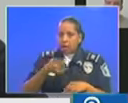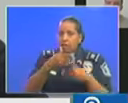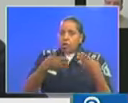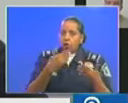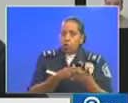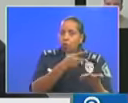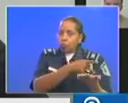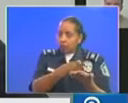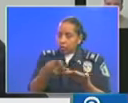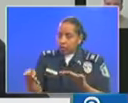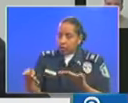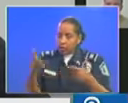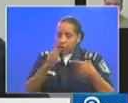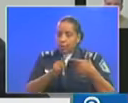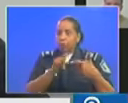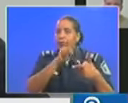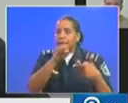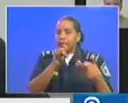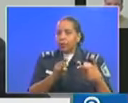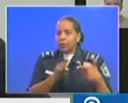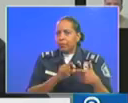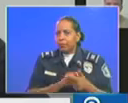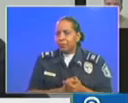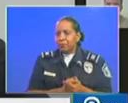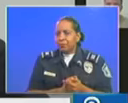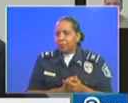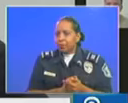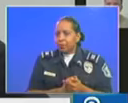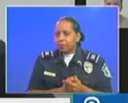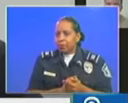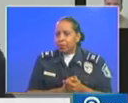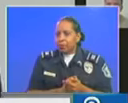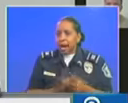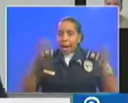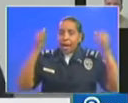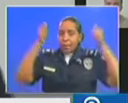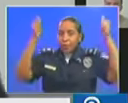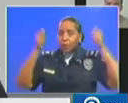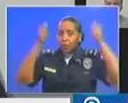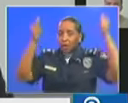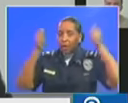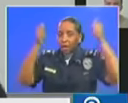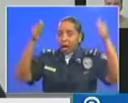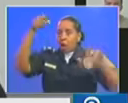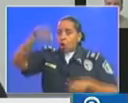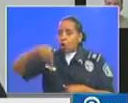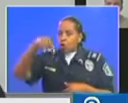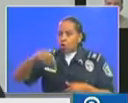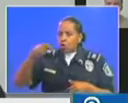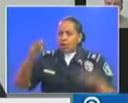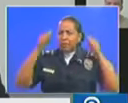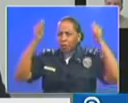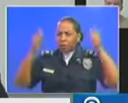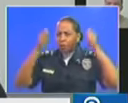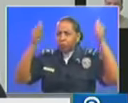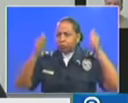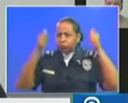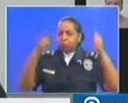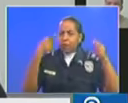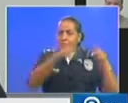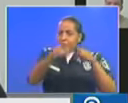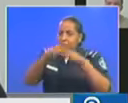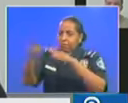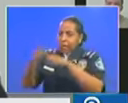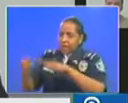segunda pregunta sería en base a las protestas hoy se ha visto mayor cantidad de protestas en distintos puntos del